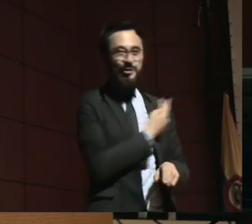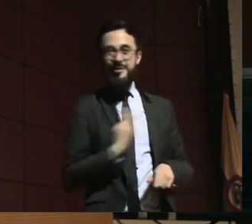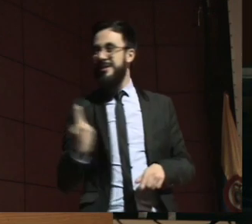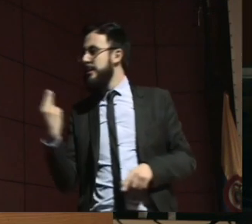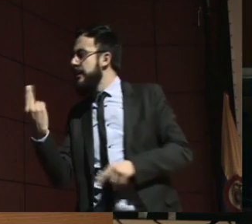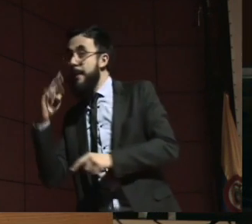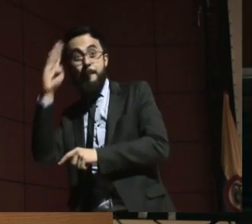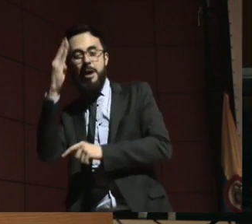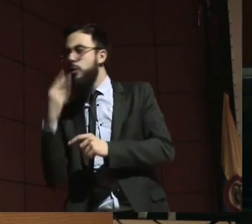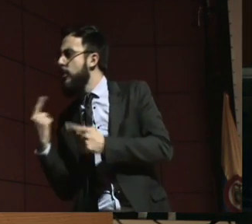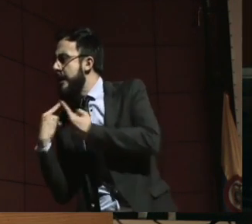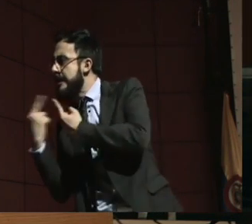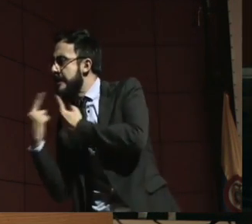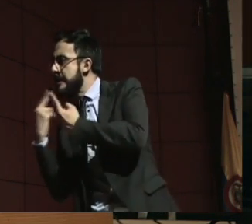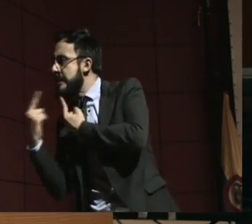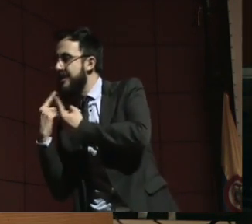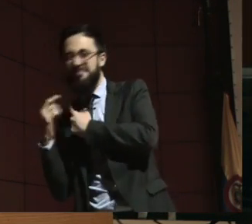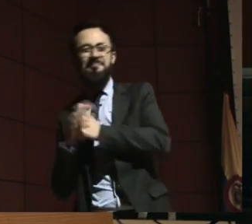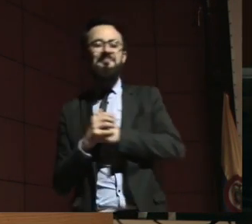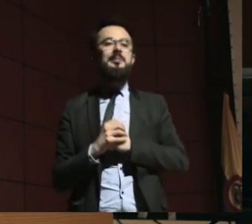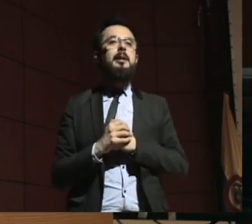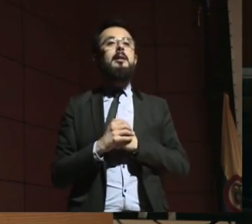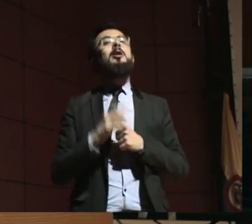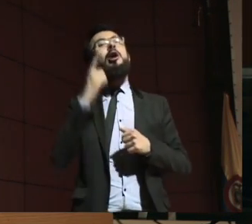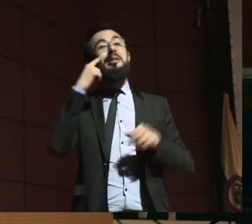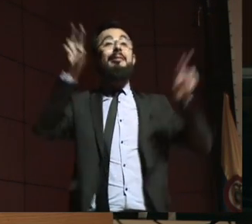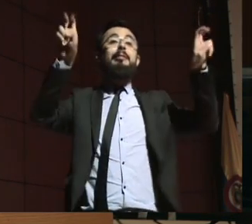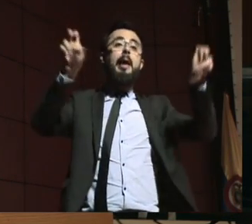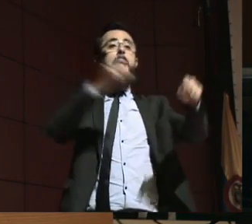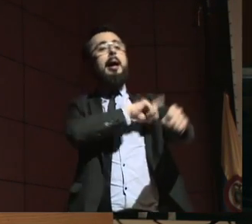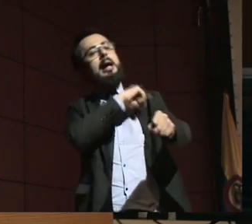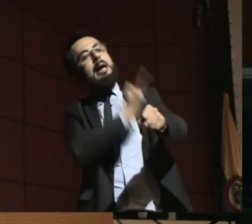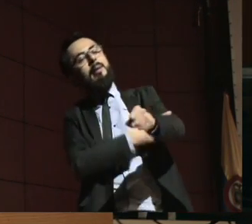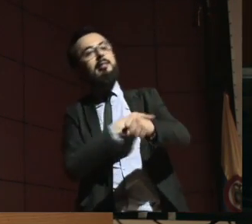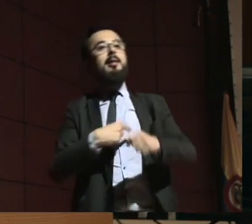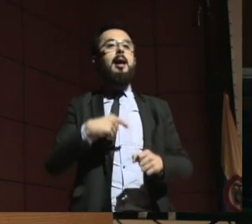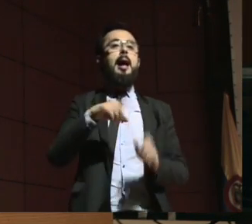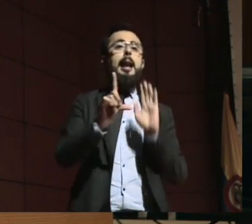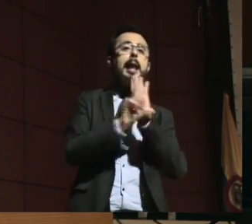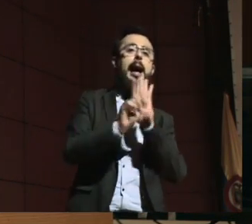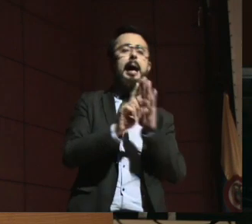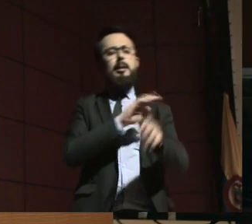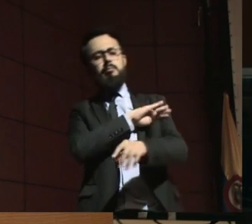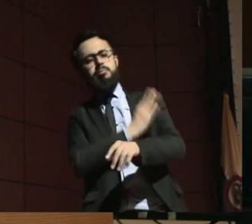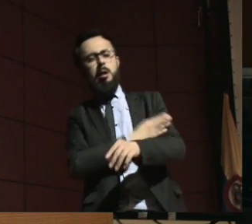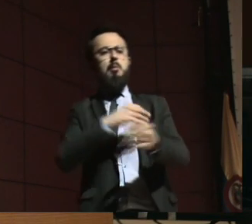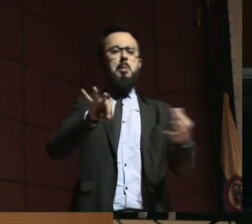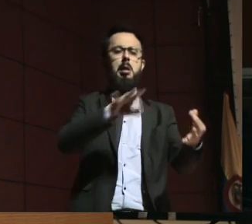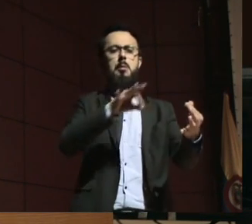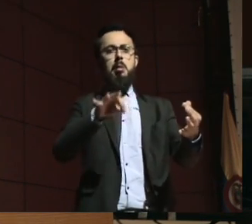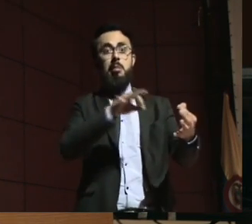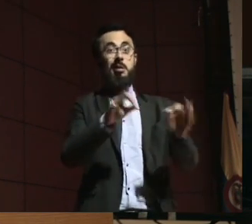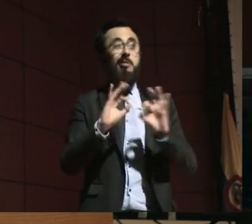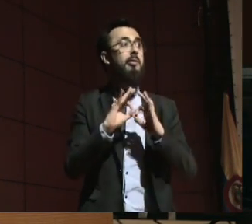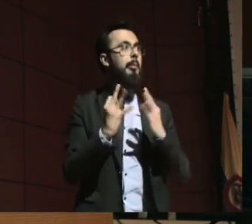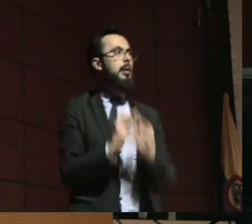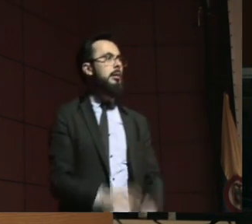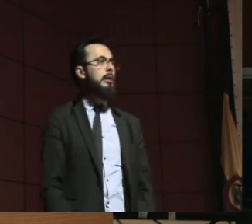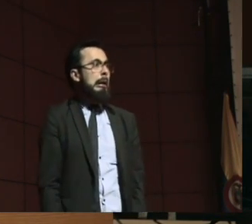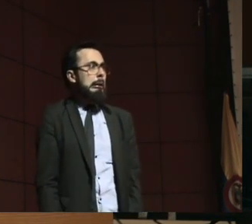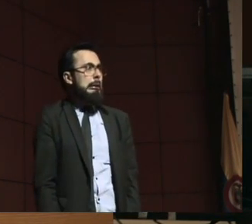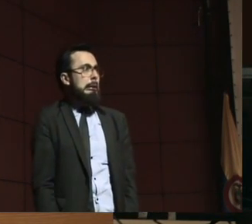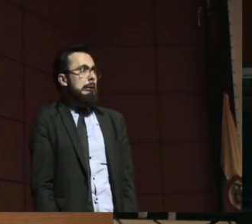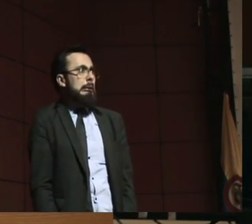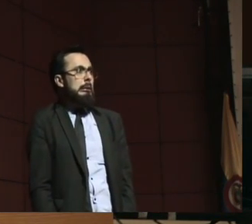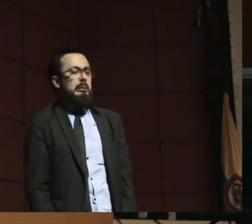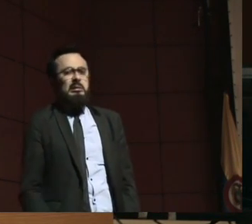Que cuando decimos estos temas de capacidad legal y esto, esto no es taquillero para las familias. Y si